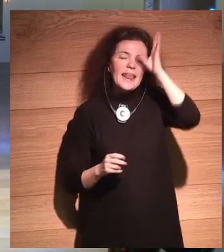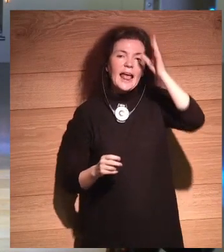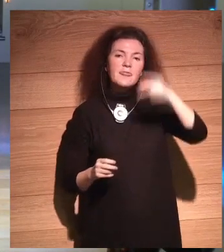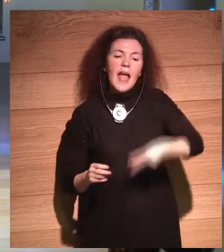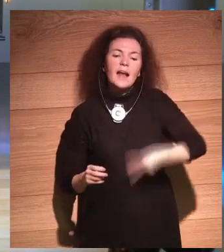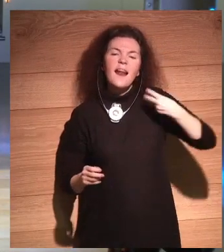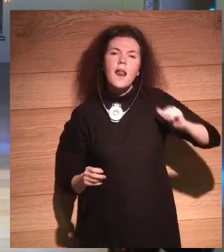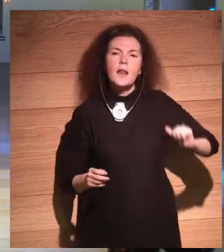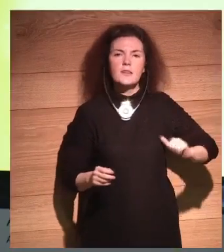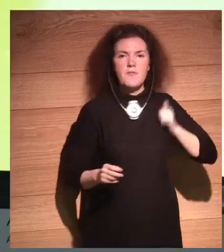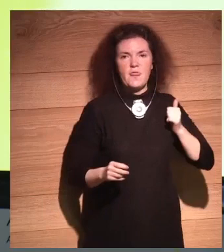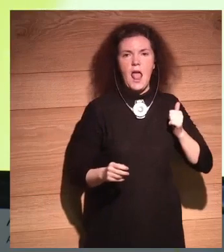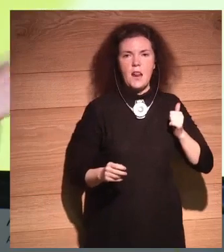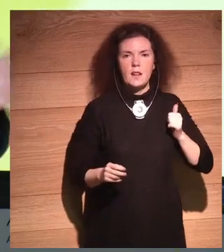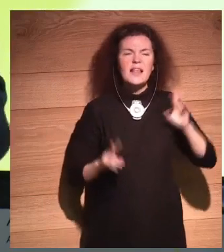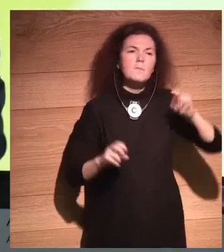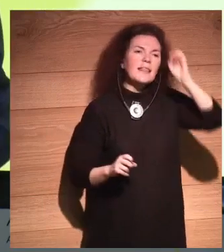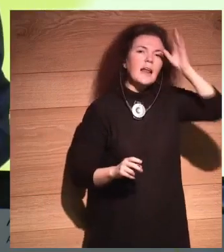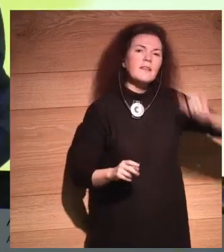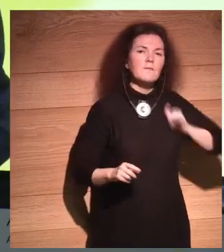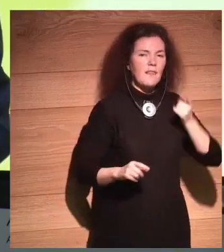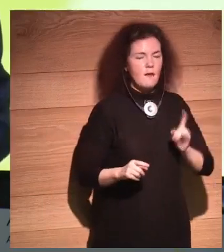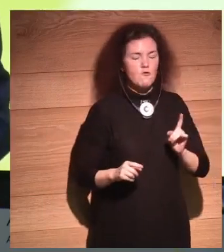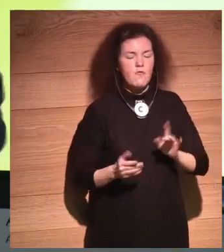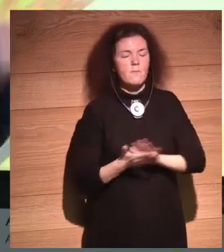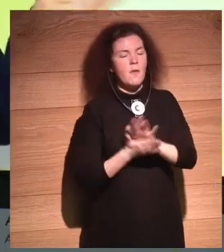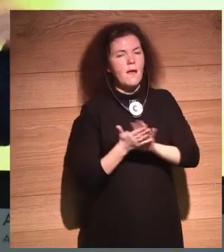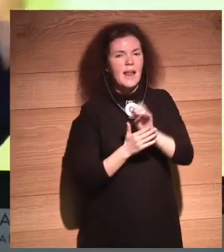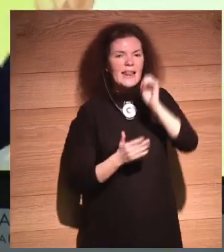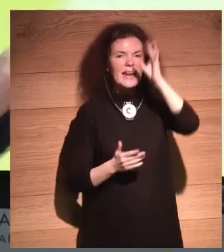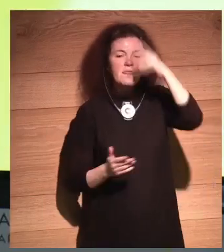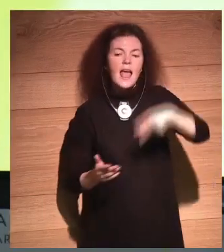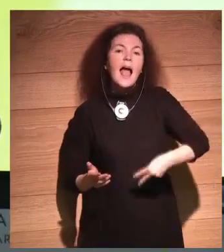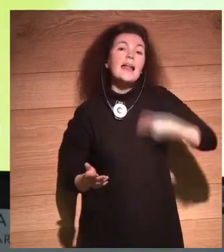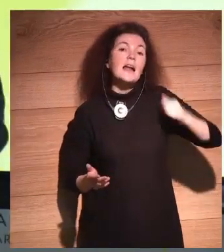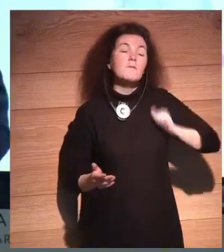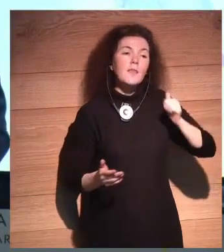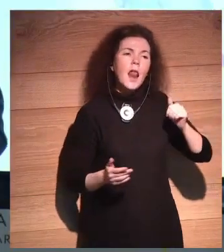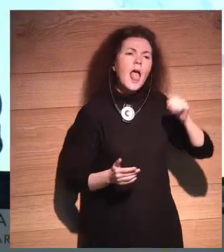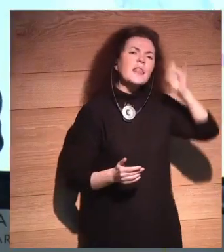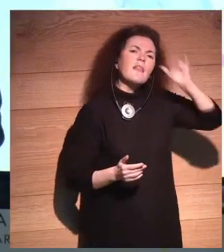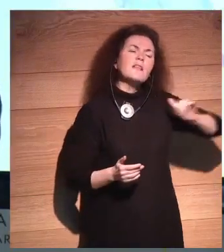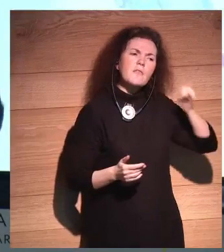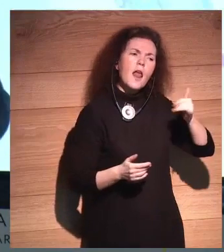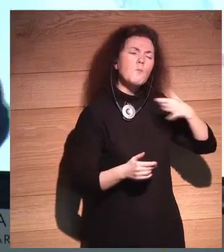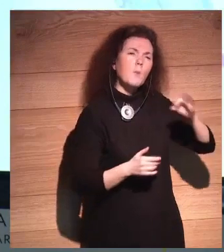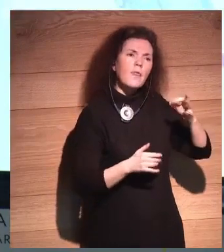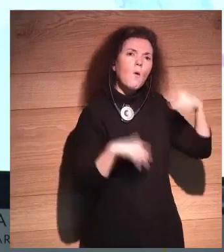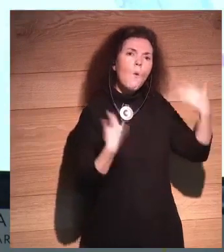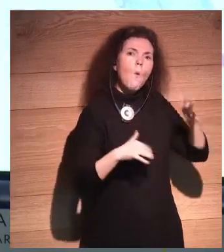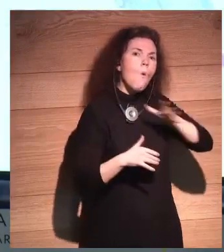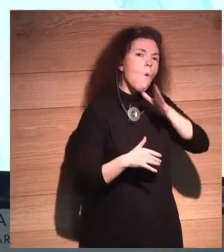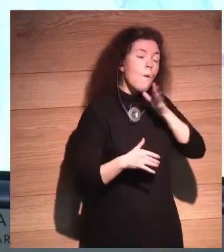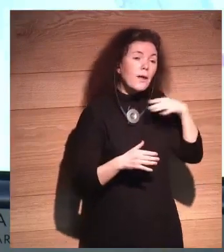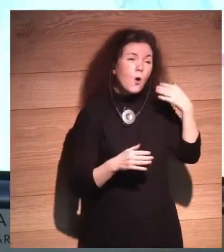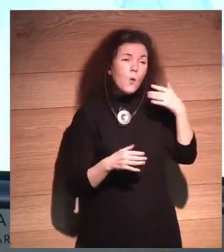artificial, no la inteligencia artificial normal, que puede ser revolucionaria, pero que está bien, pero una máquina